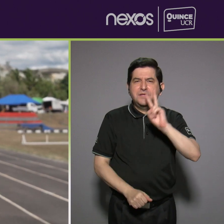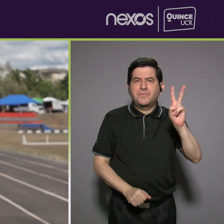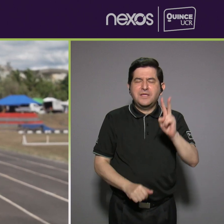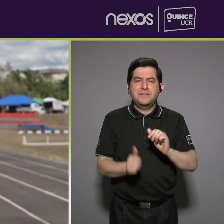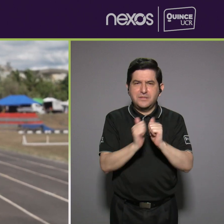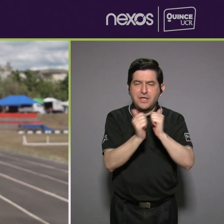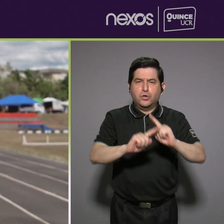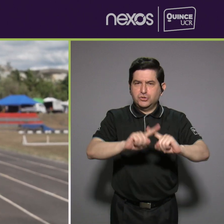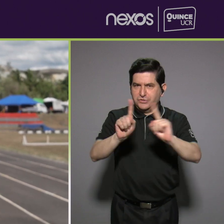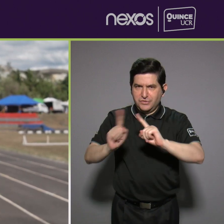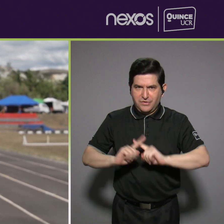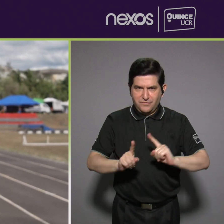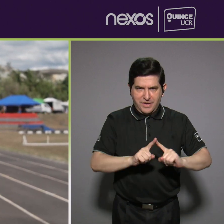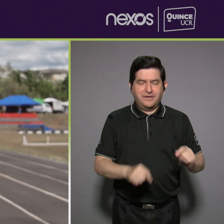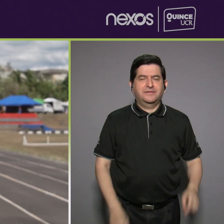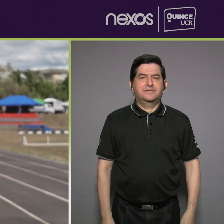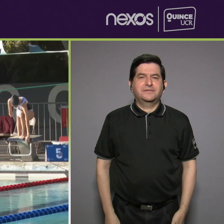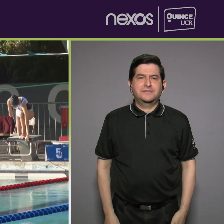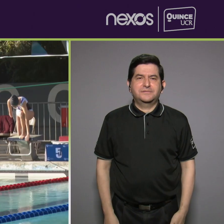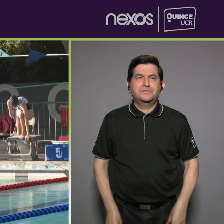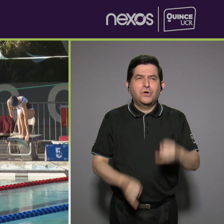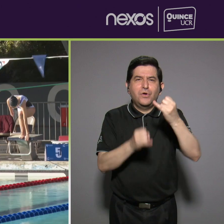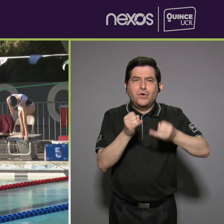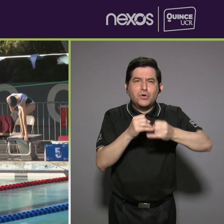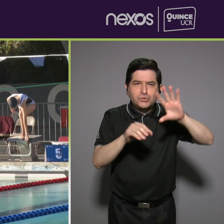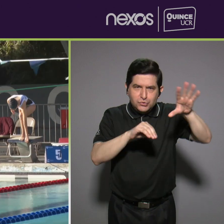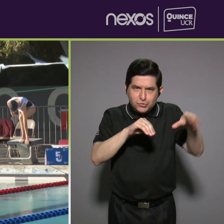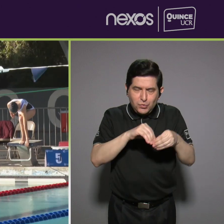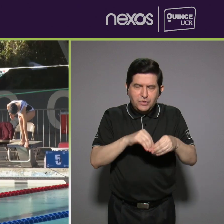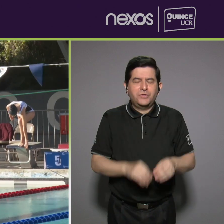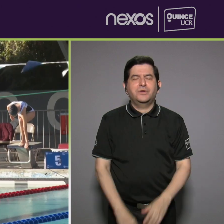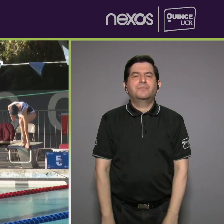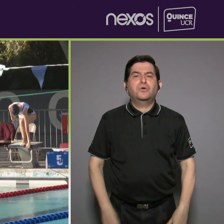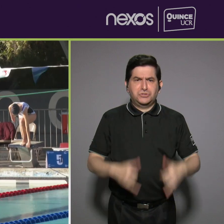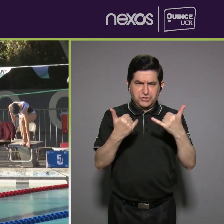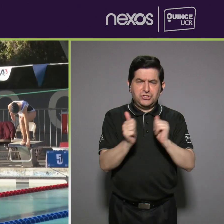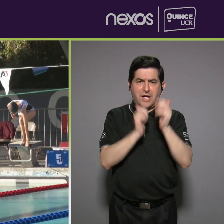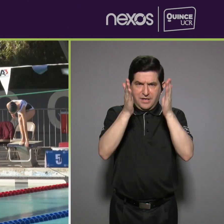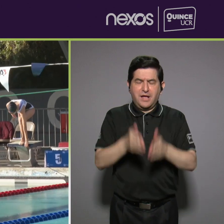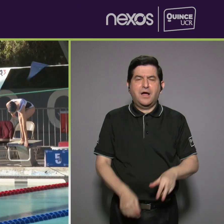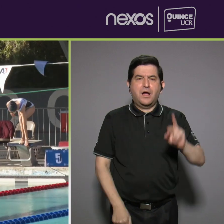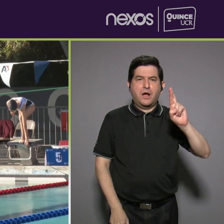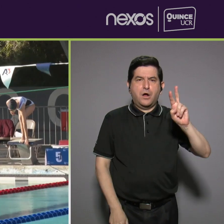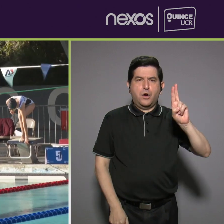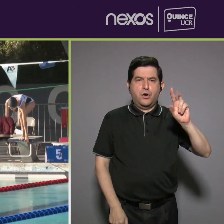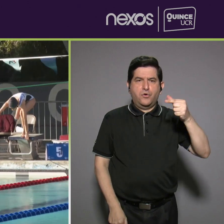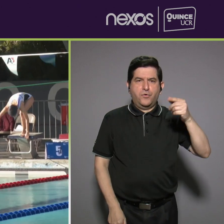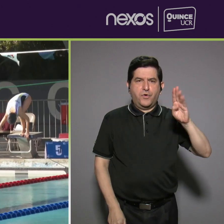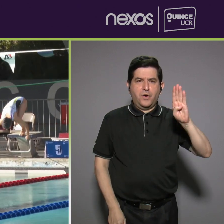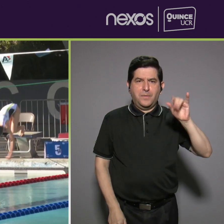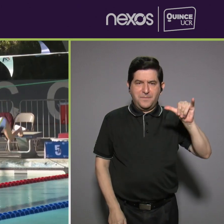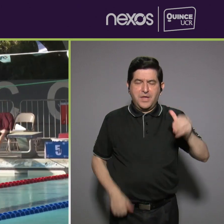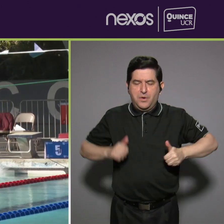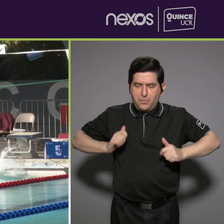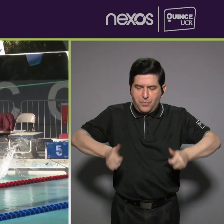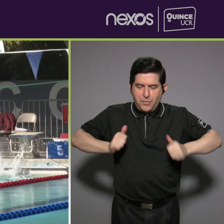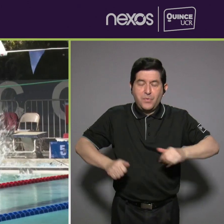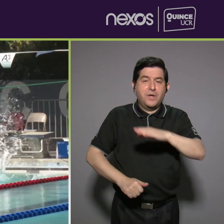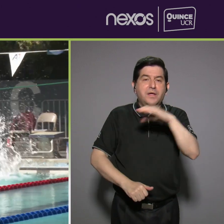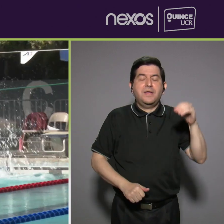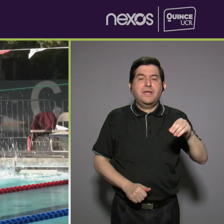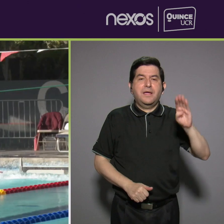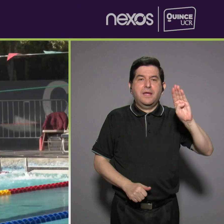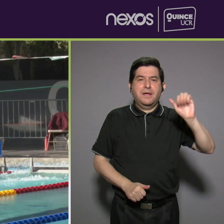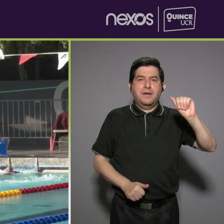deportes, diferentes deportes que hacemos. Los últimos que se han incorporado ya con atletas han sido rugby en silla de ruedas y